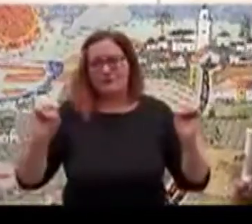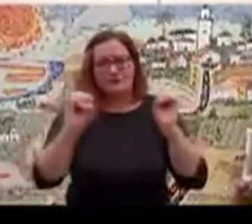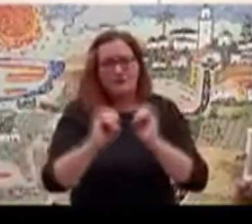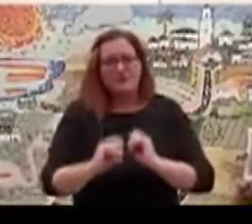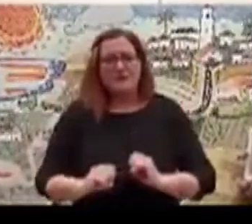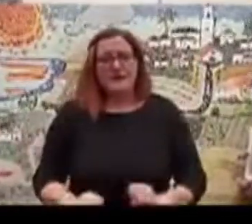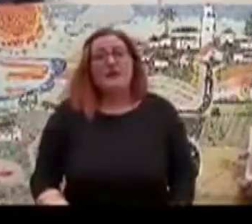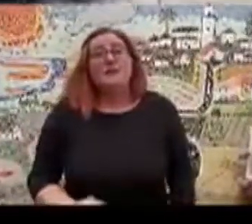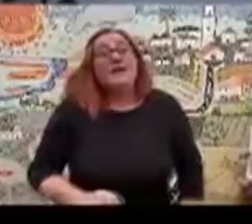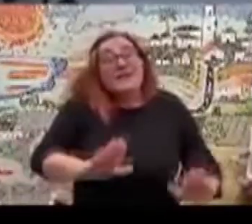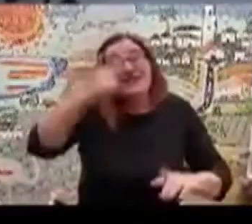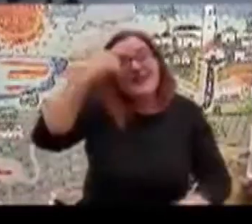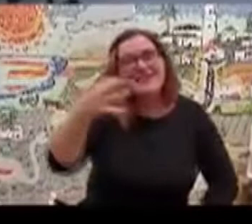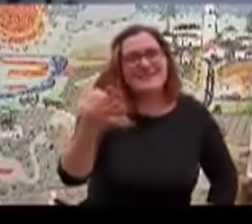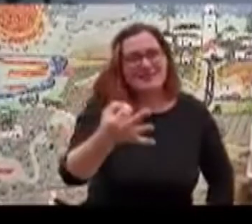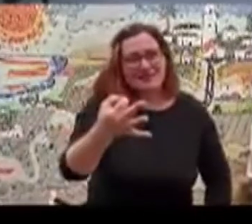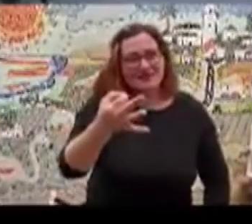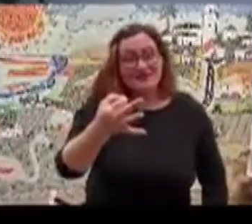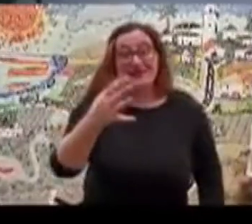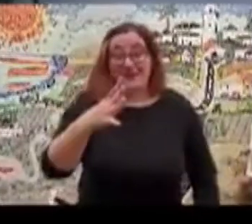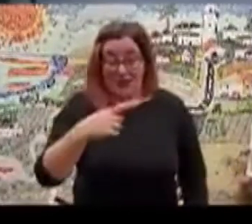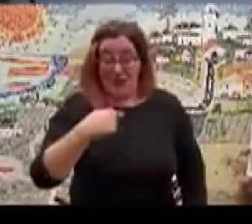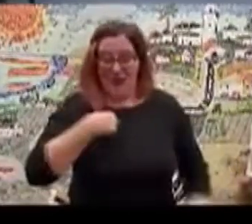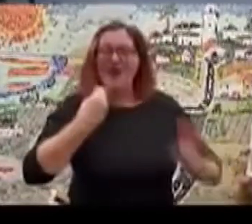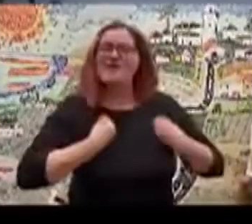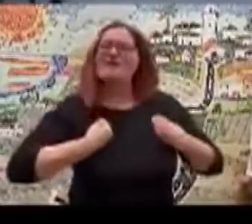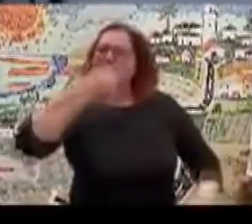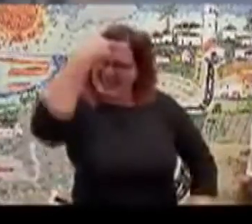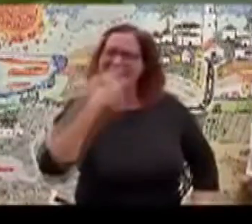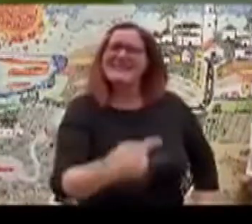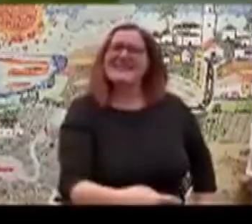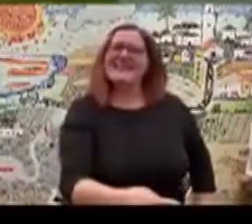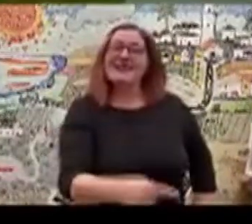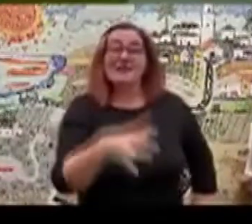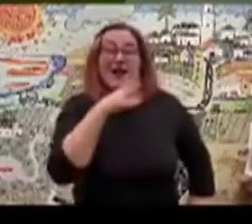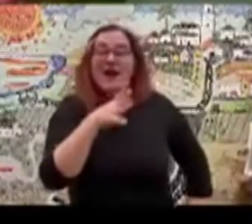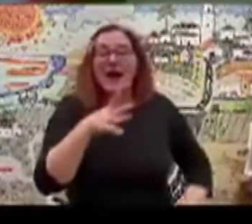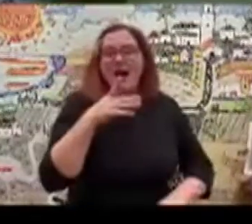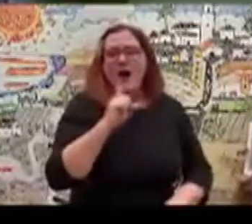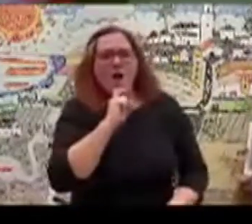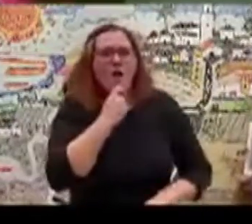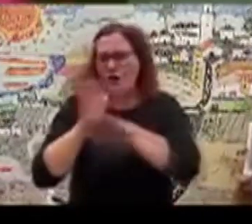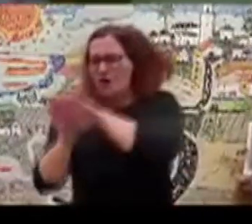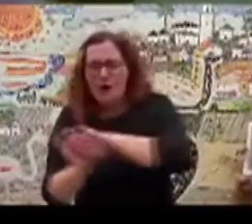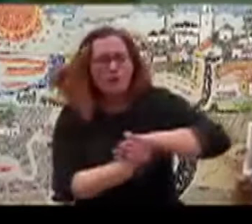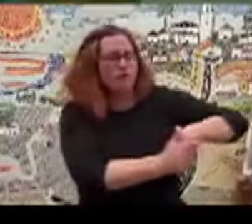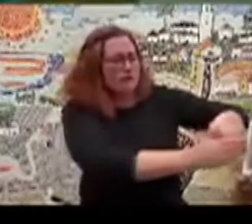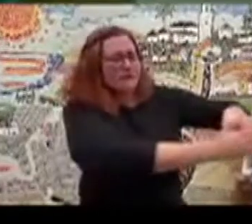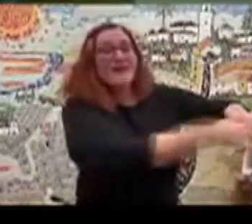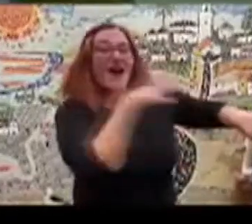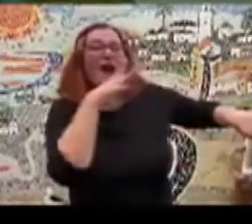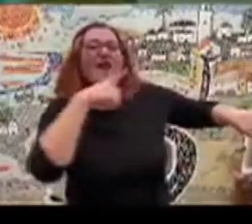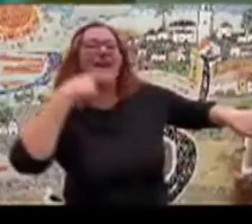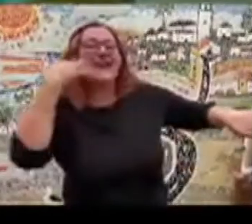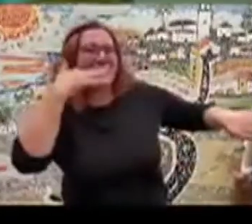mar. Pero sabes, sé bien qué es vivir. No hay tiempo para odiar a nadie.